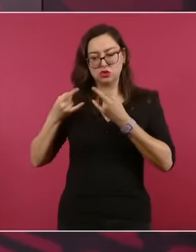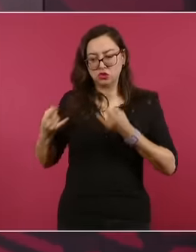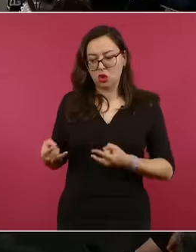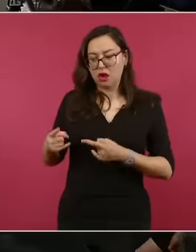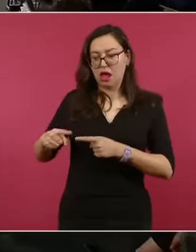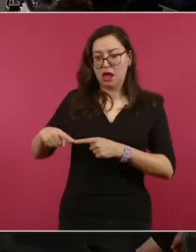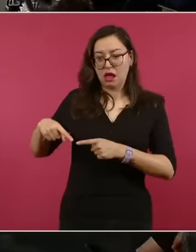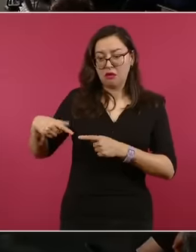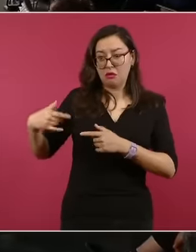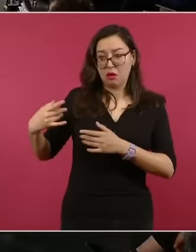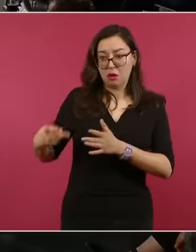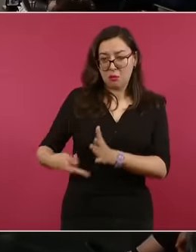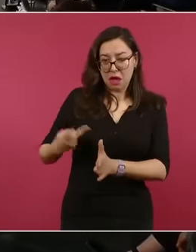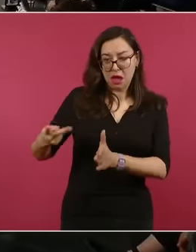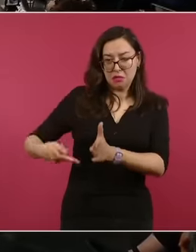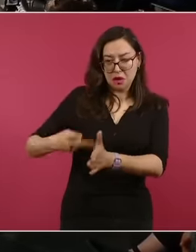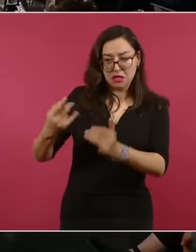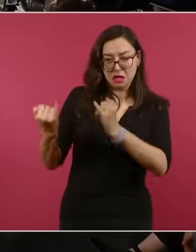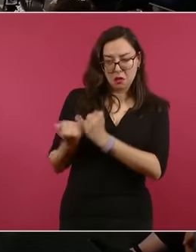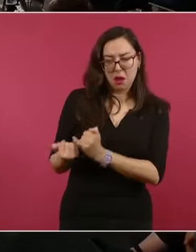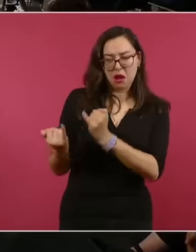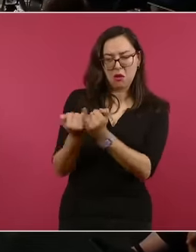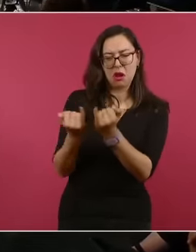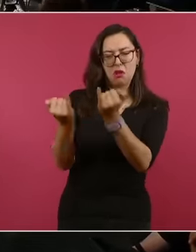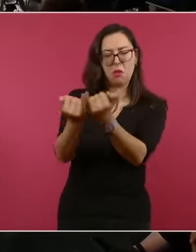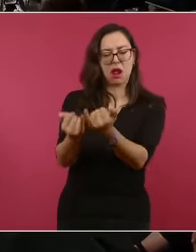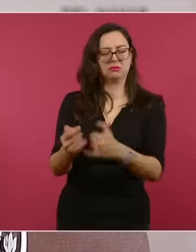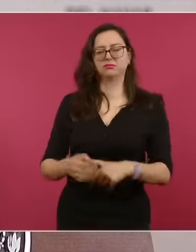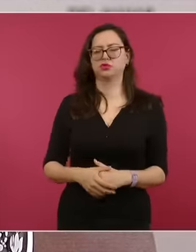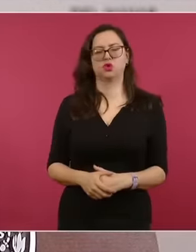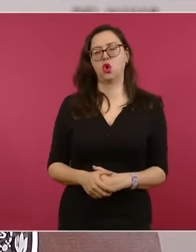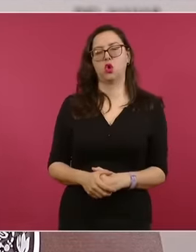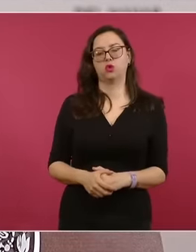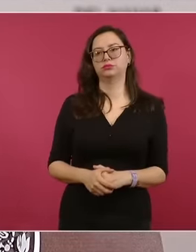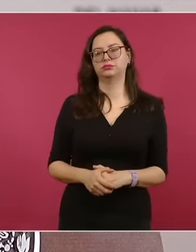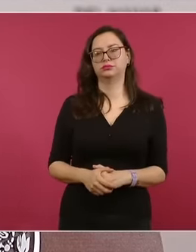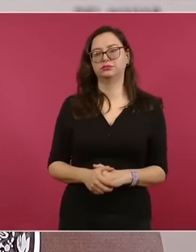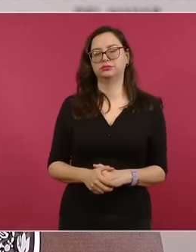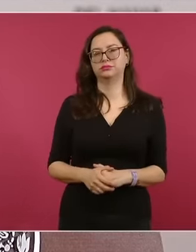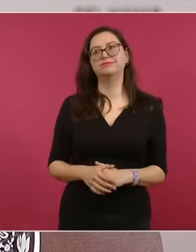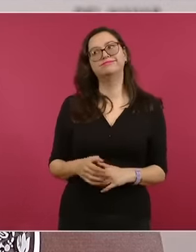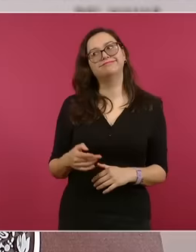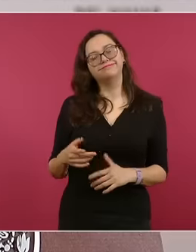habría que considerar